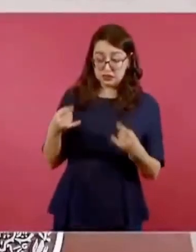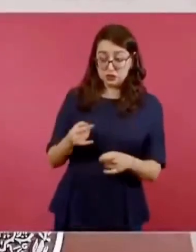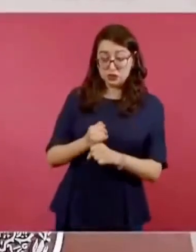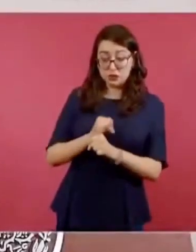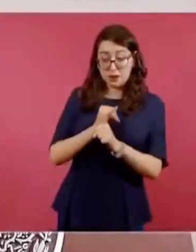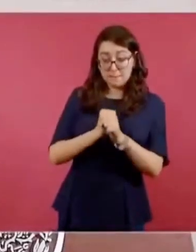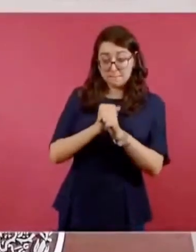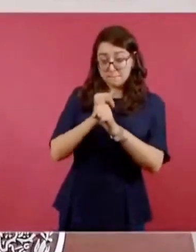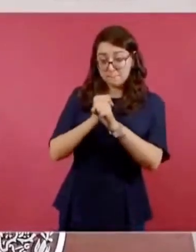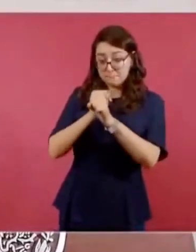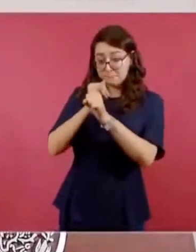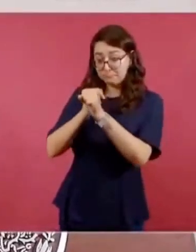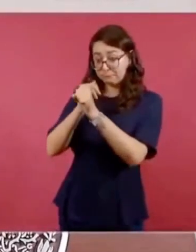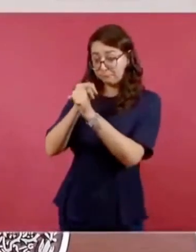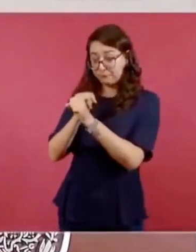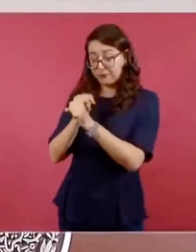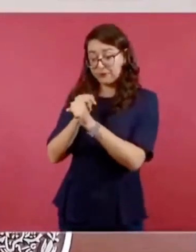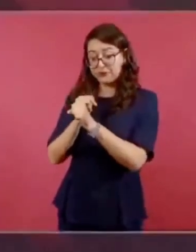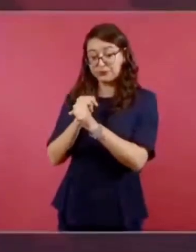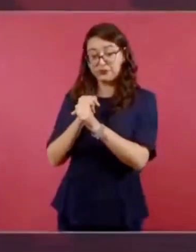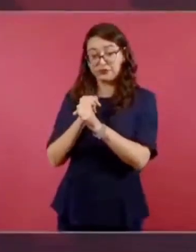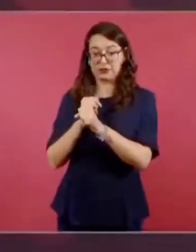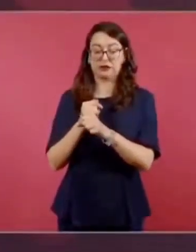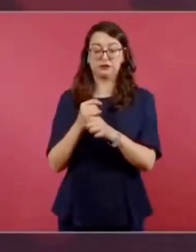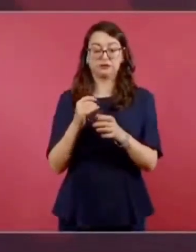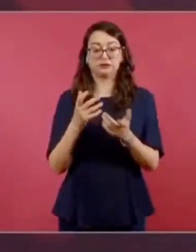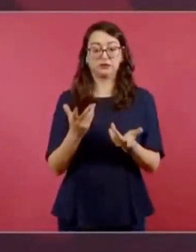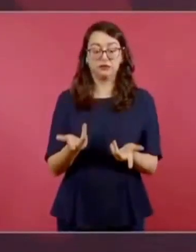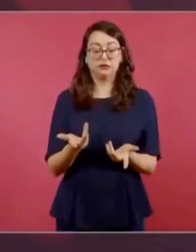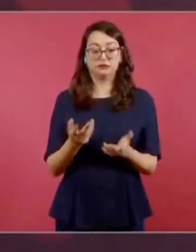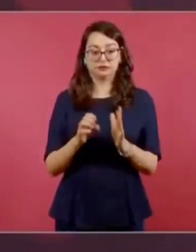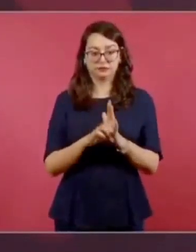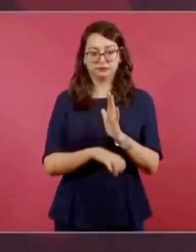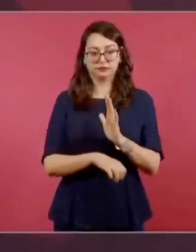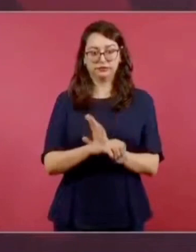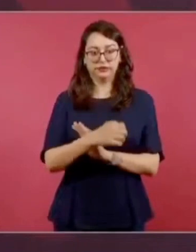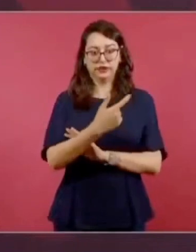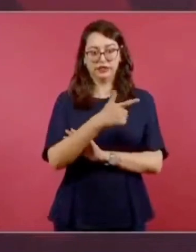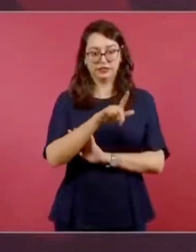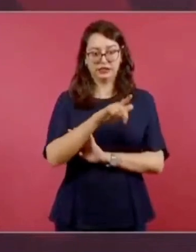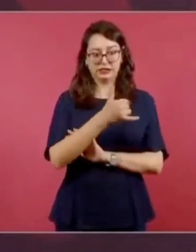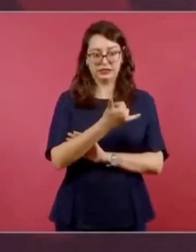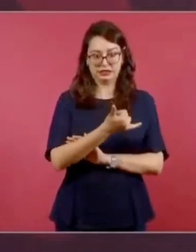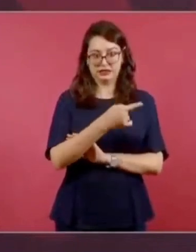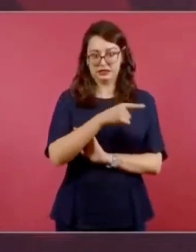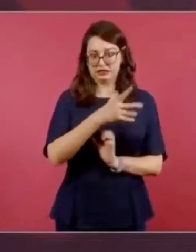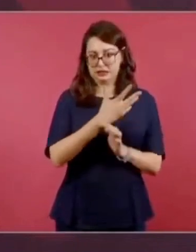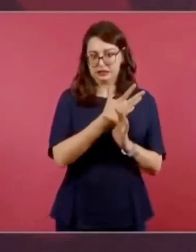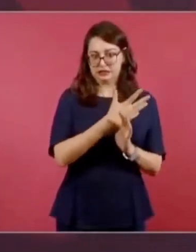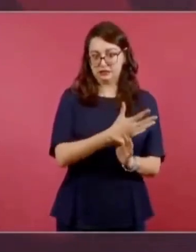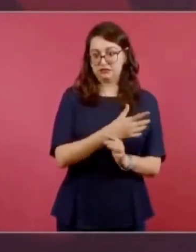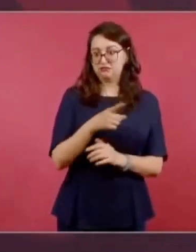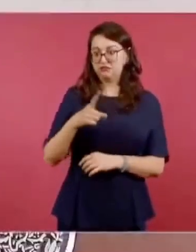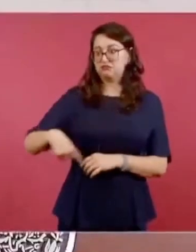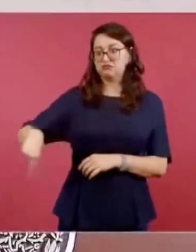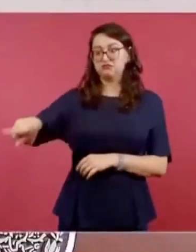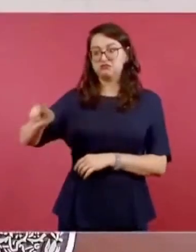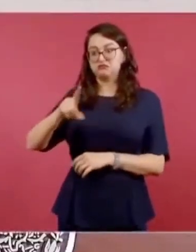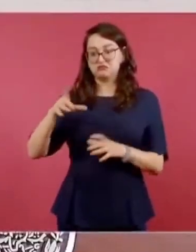Gilly, por ejemplo, Adolfo, barrían en el camino